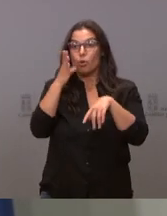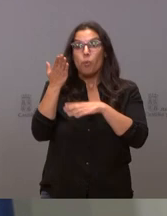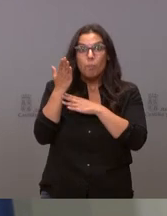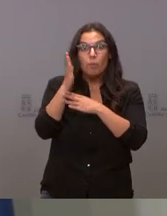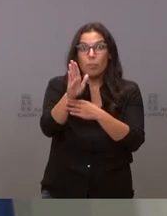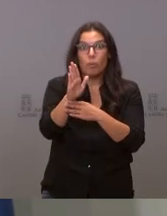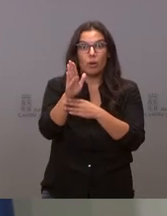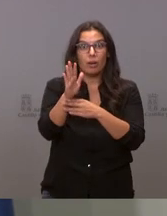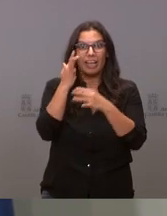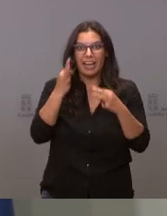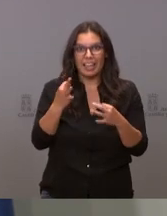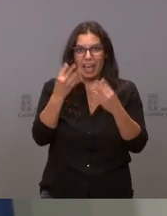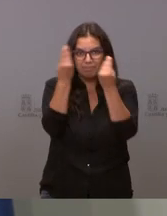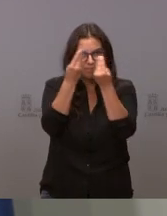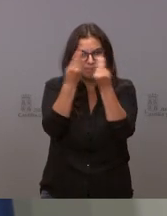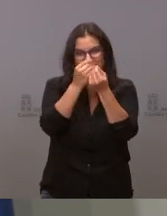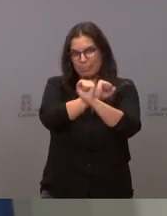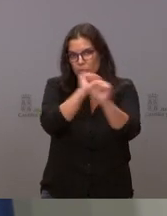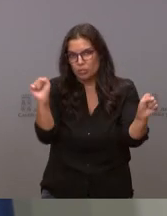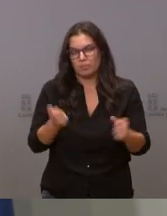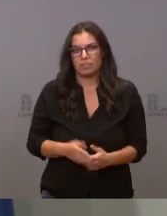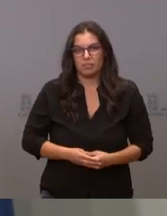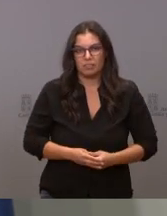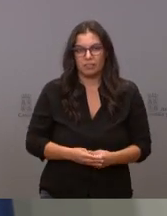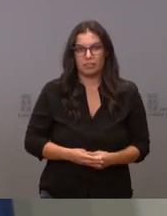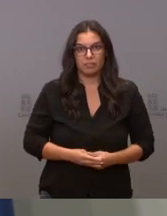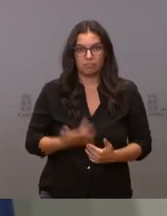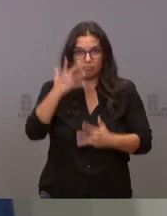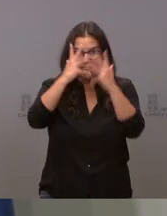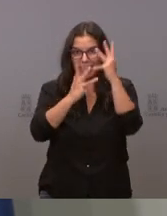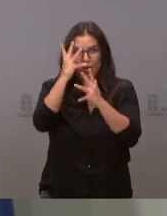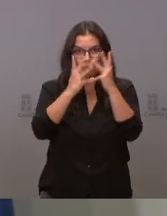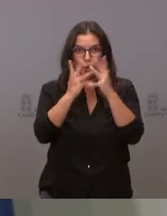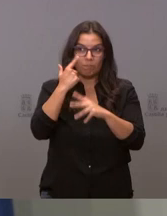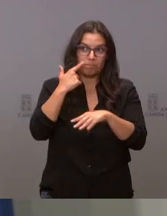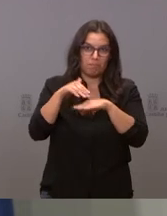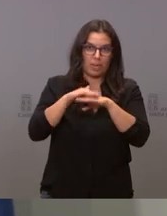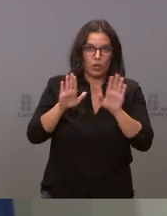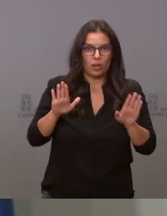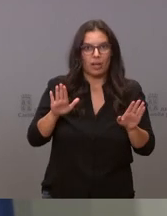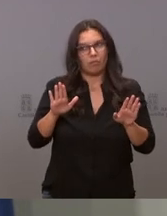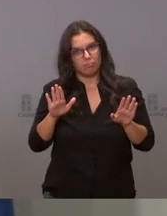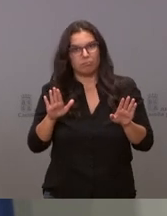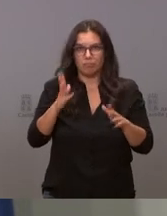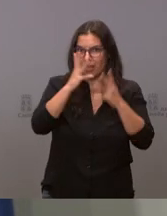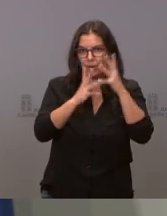numéricamente imposible que a las matemáticas con perdón jodidas